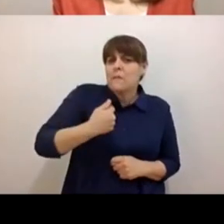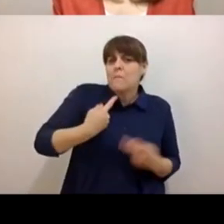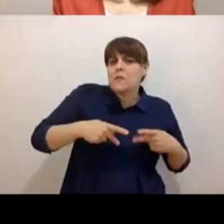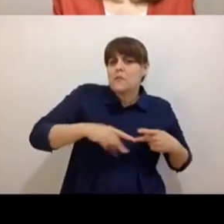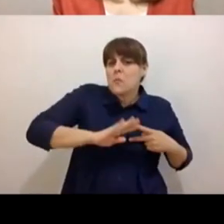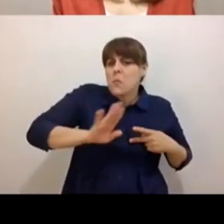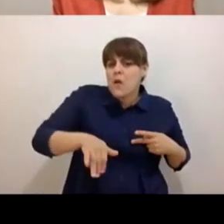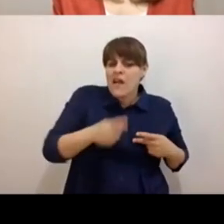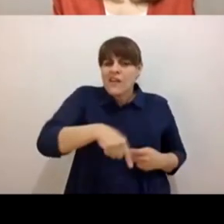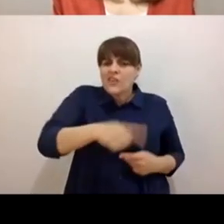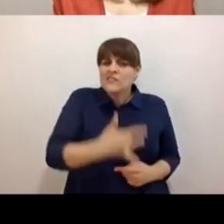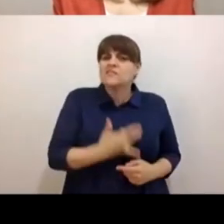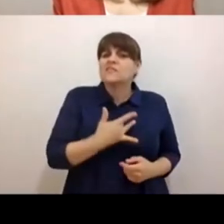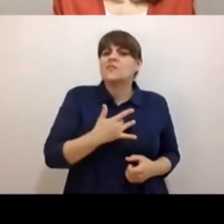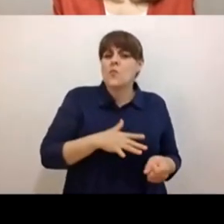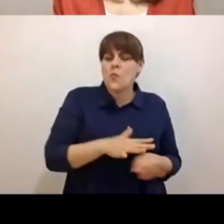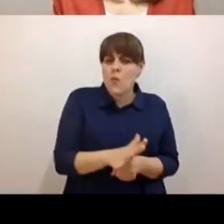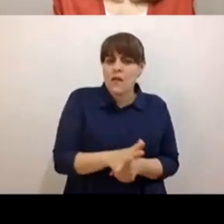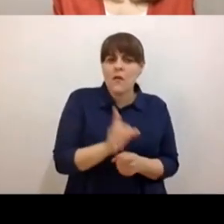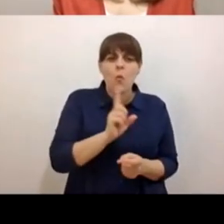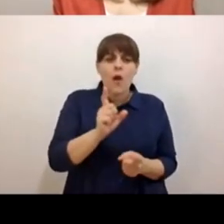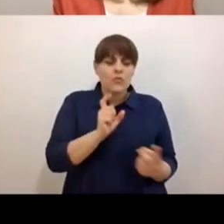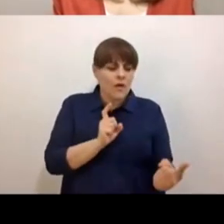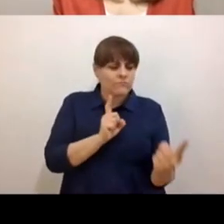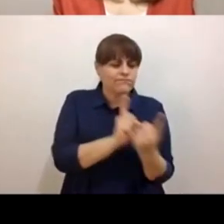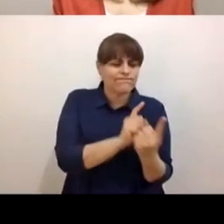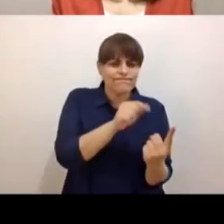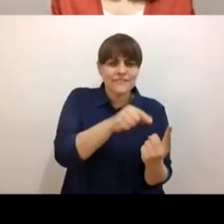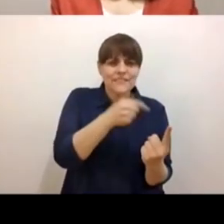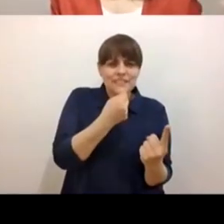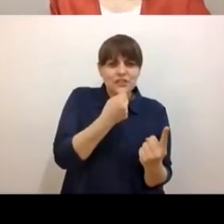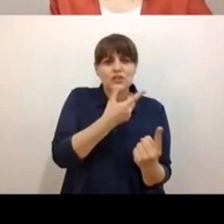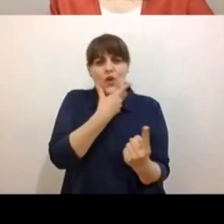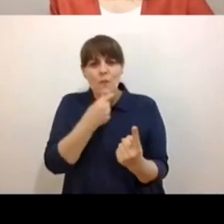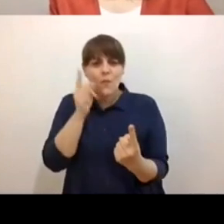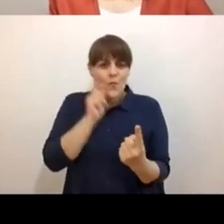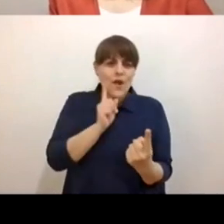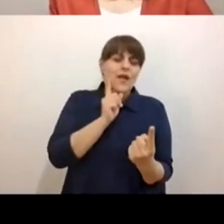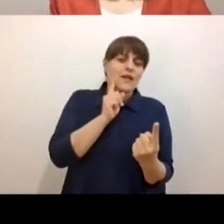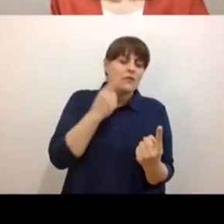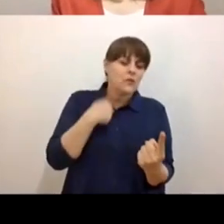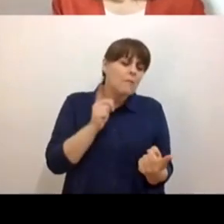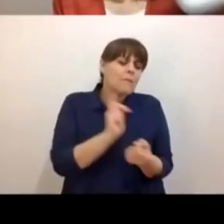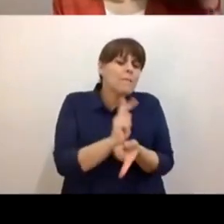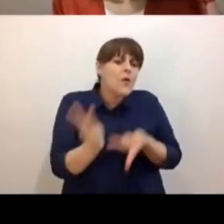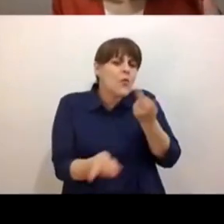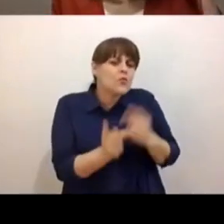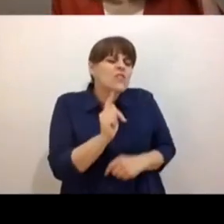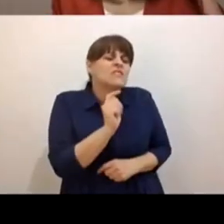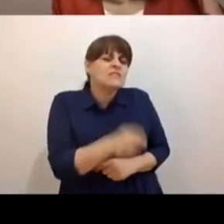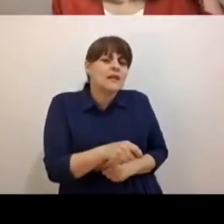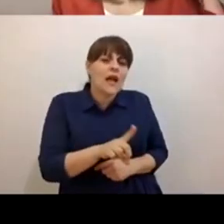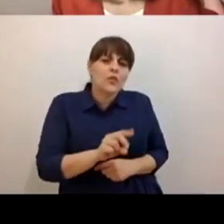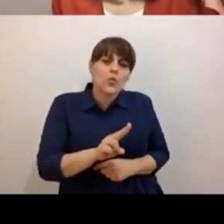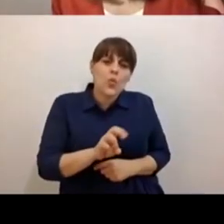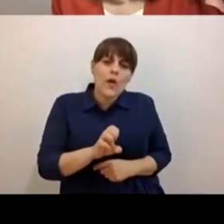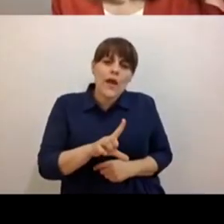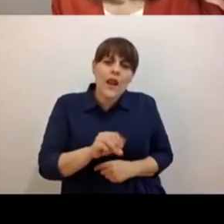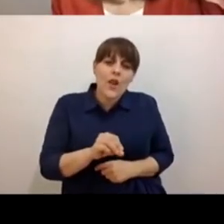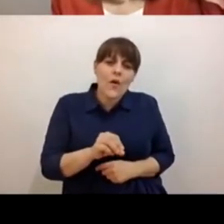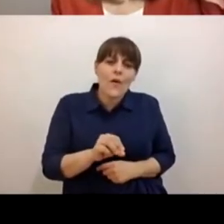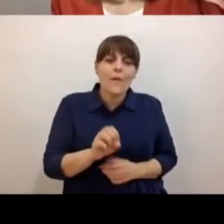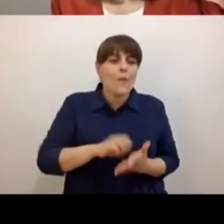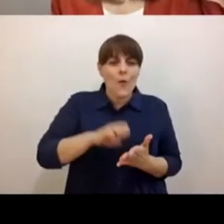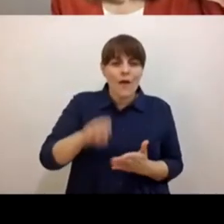con los niños y las niñas y preguntar qué es el duelo y qué significa eso para ti, una niña de ocho